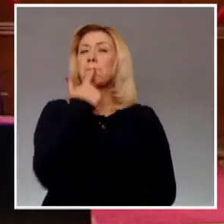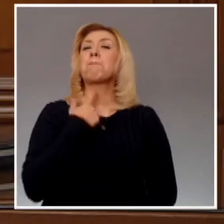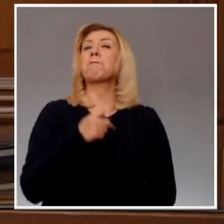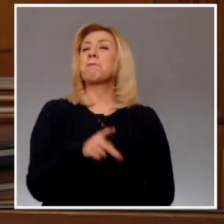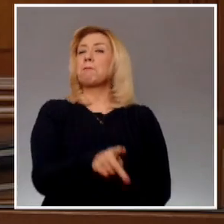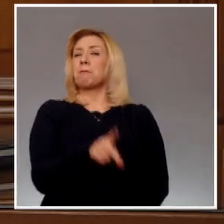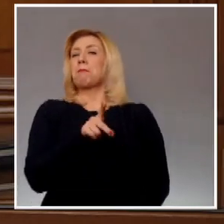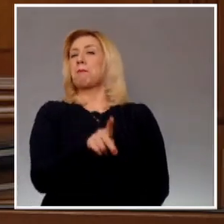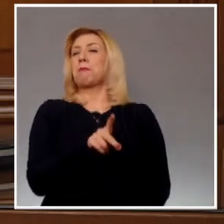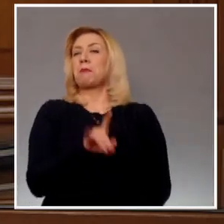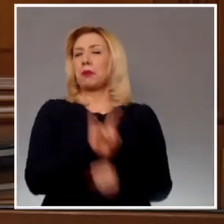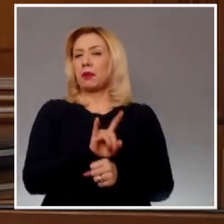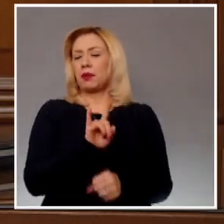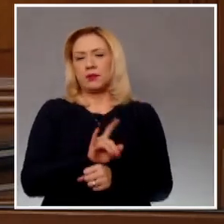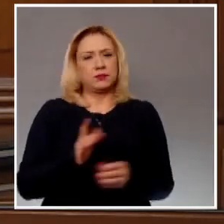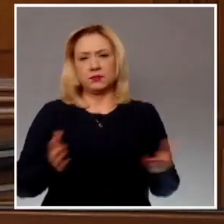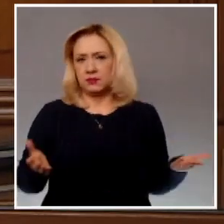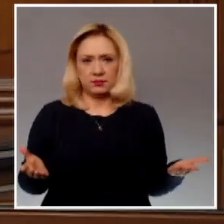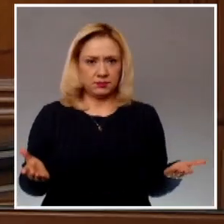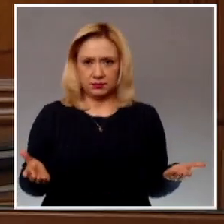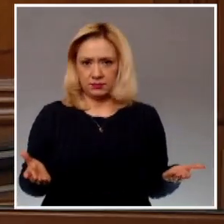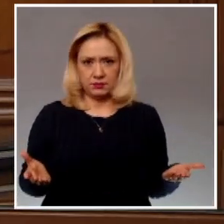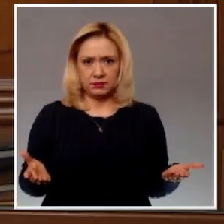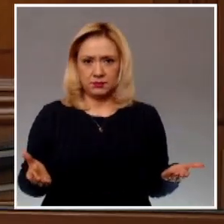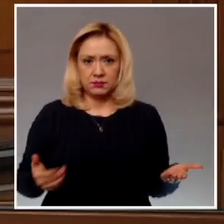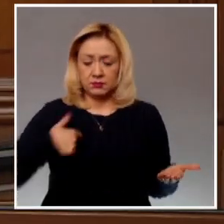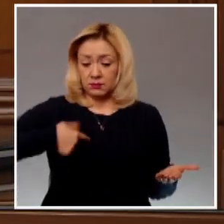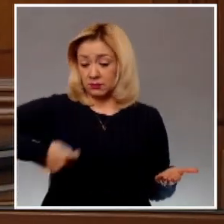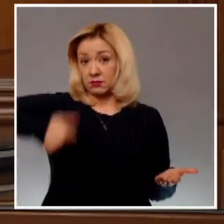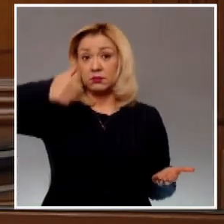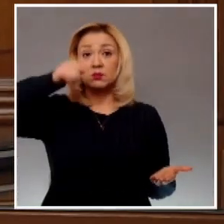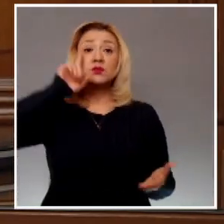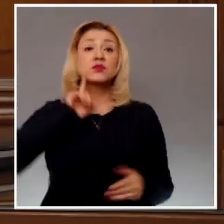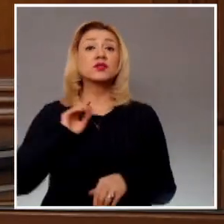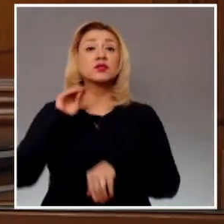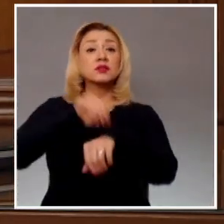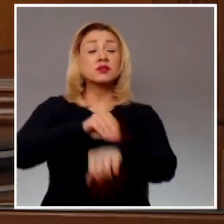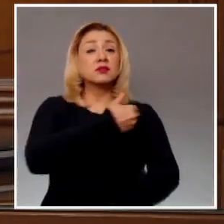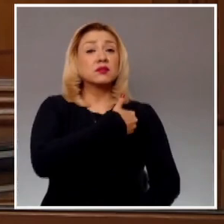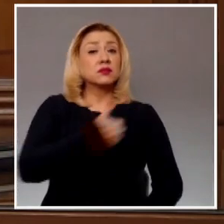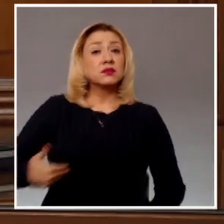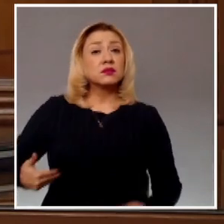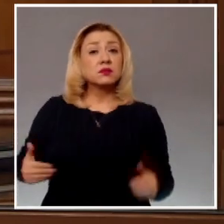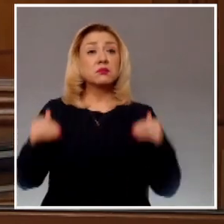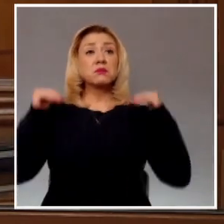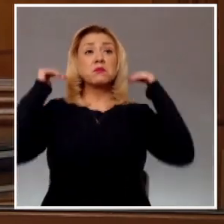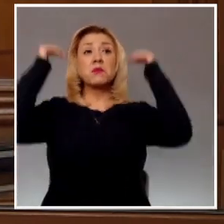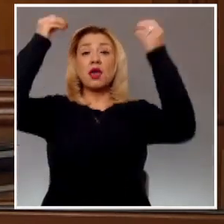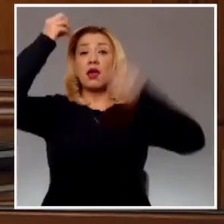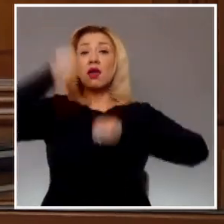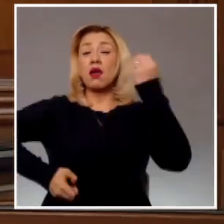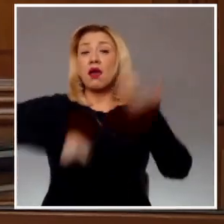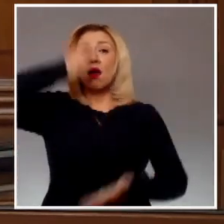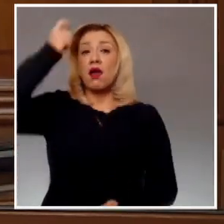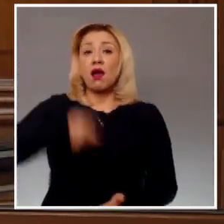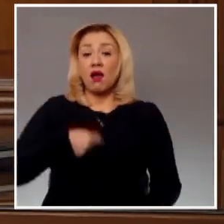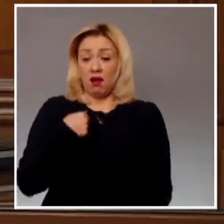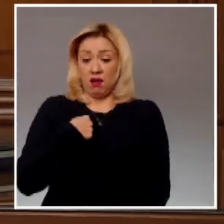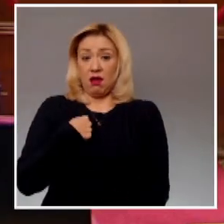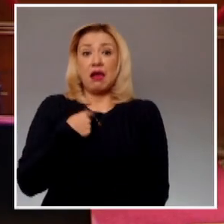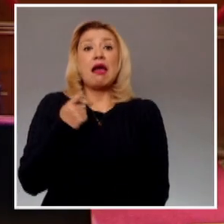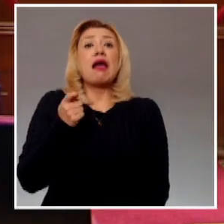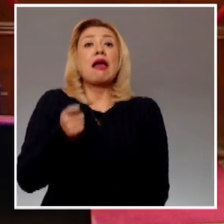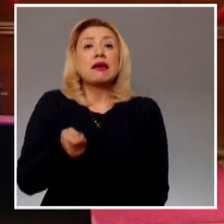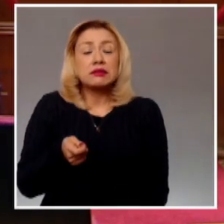Al ser la primera mujer que preside este máximo tribunal, represento también a las mujeres.